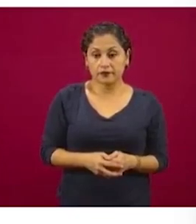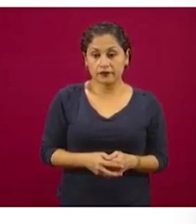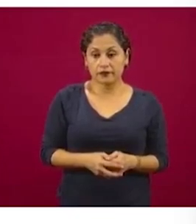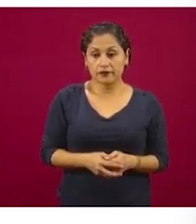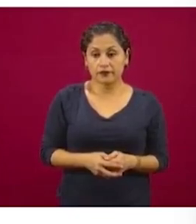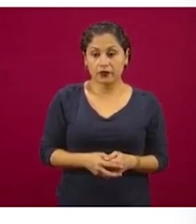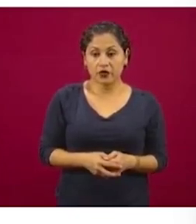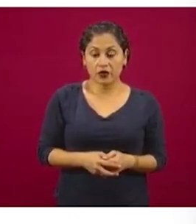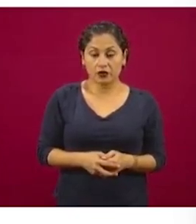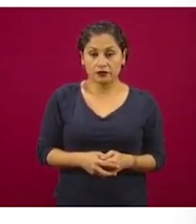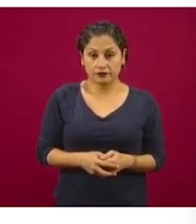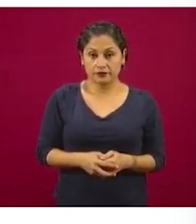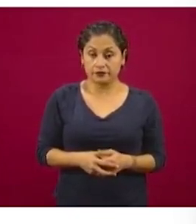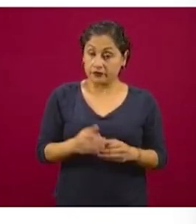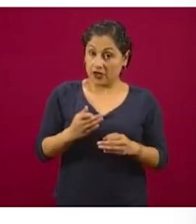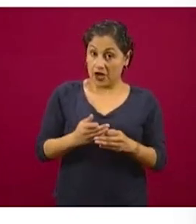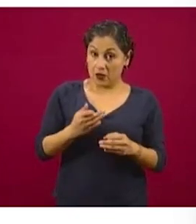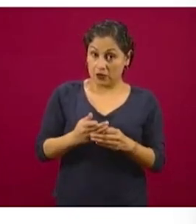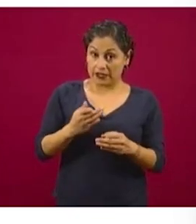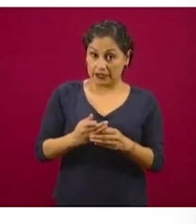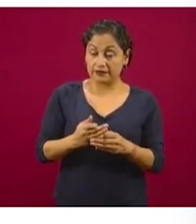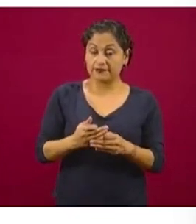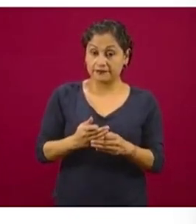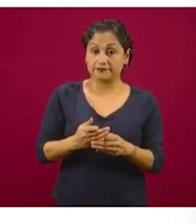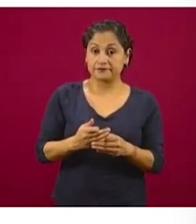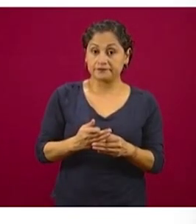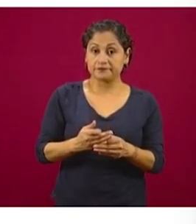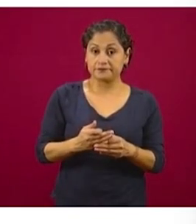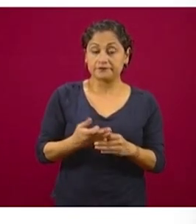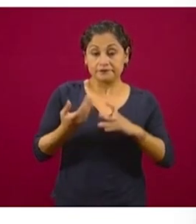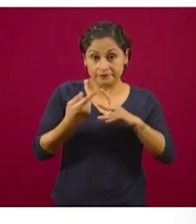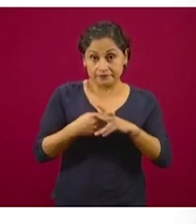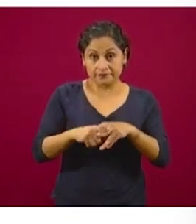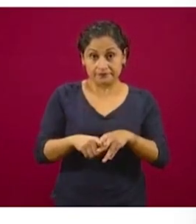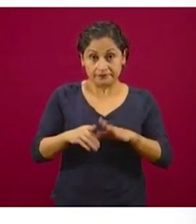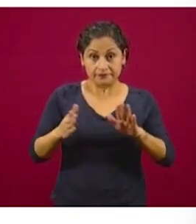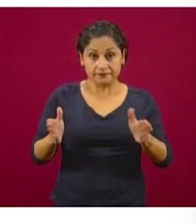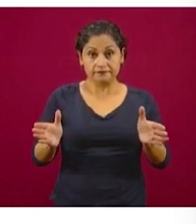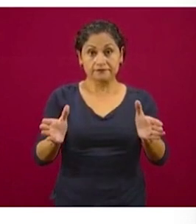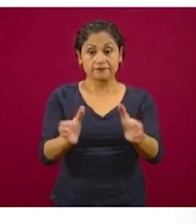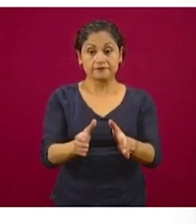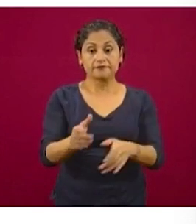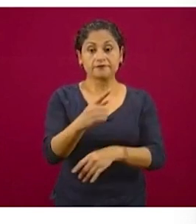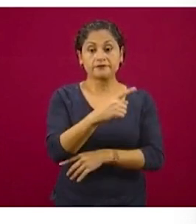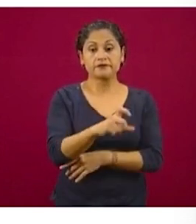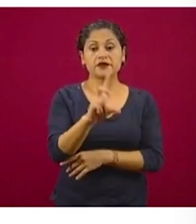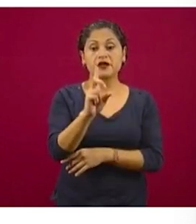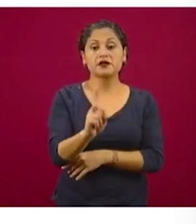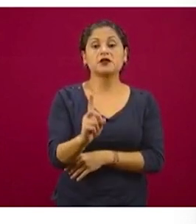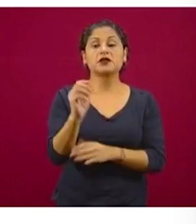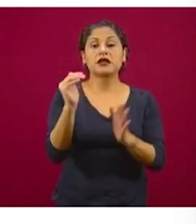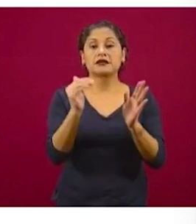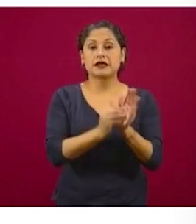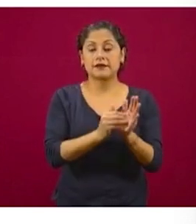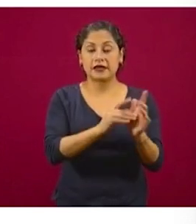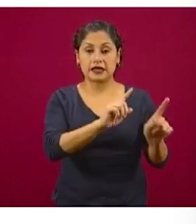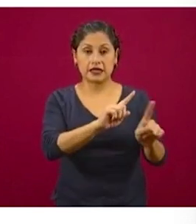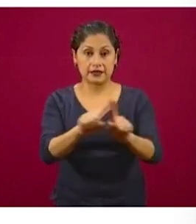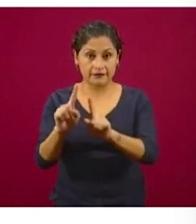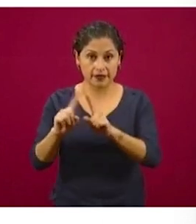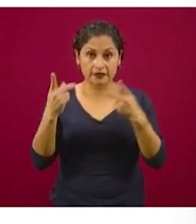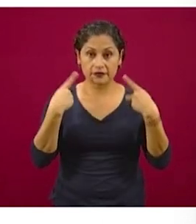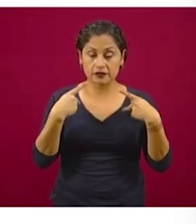En esta primera etapa se benefician 130 mil docentes, maestras, maestros